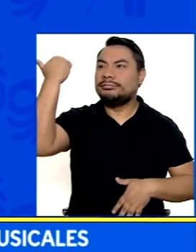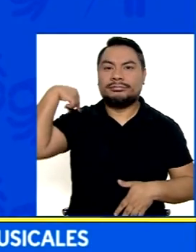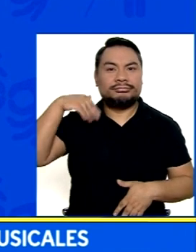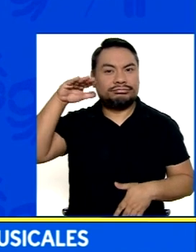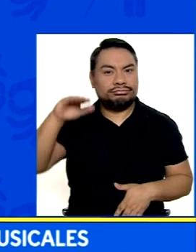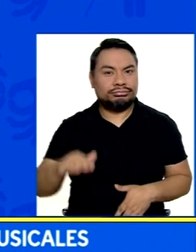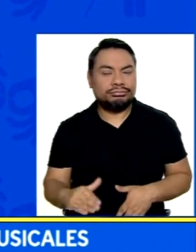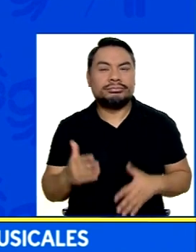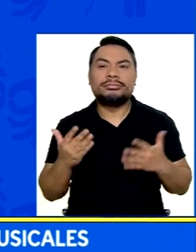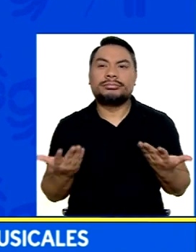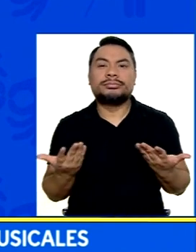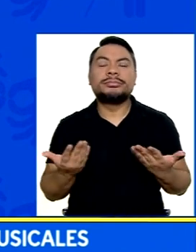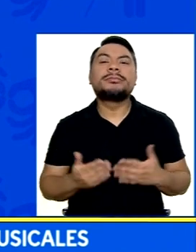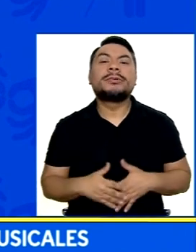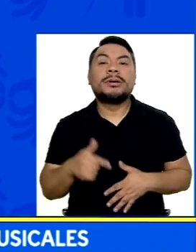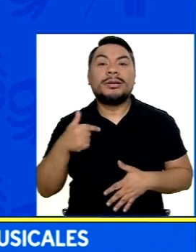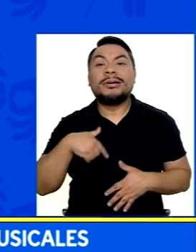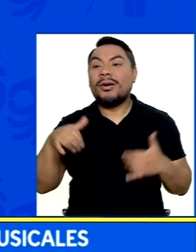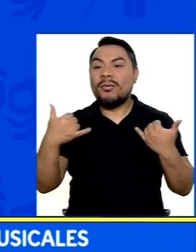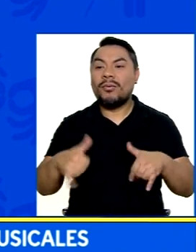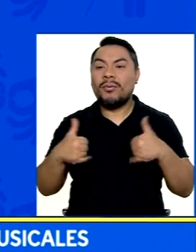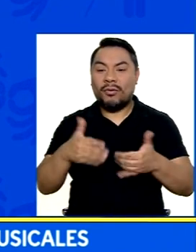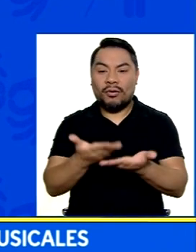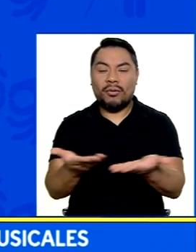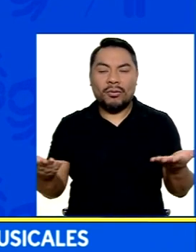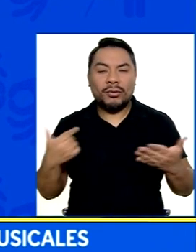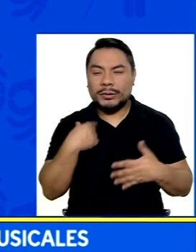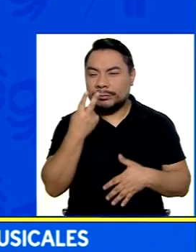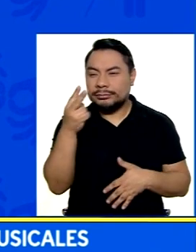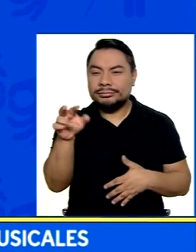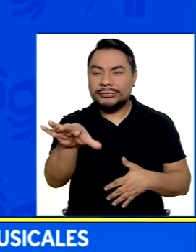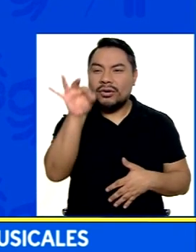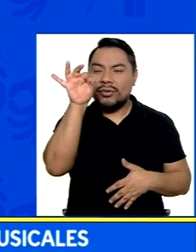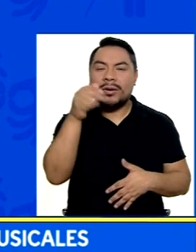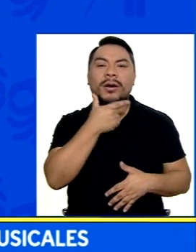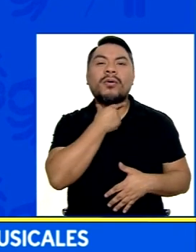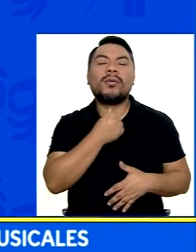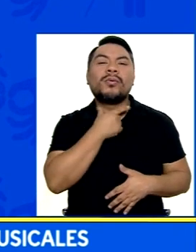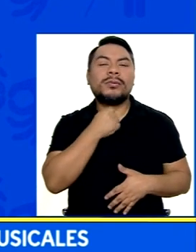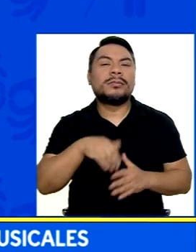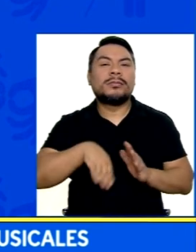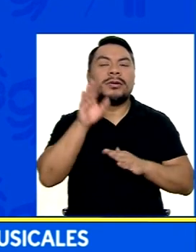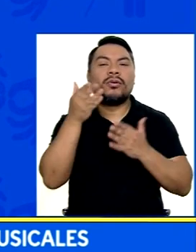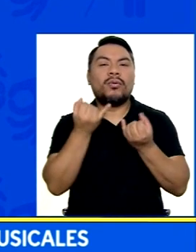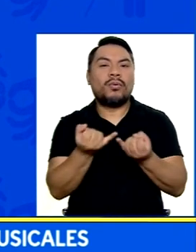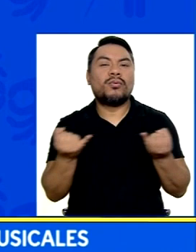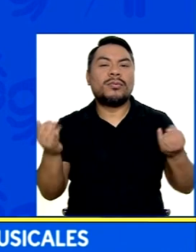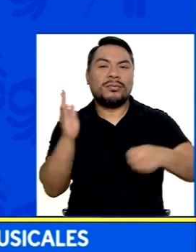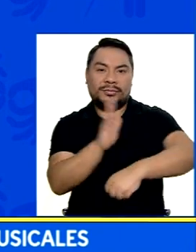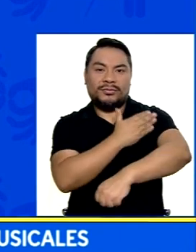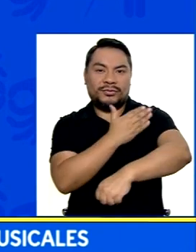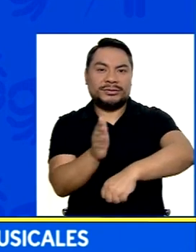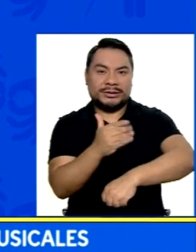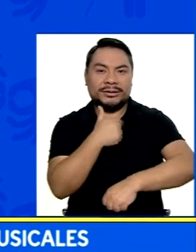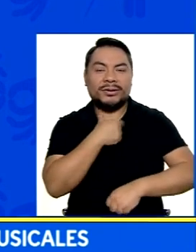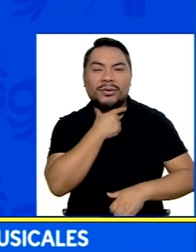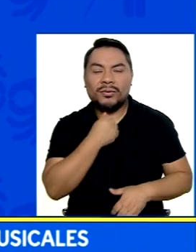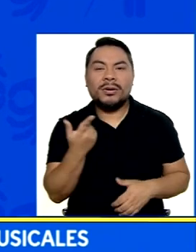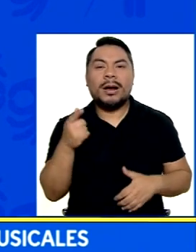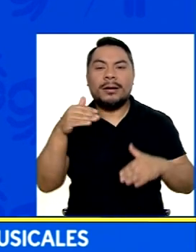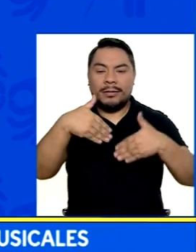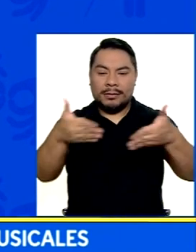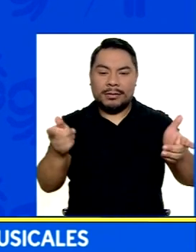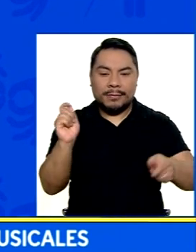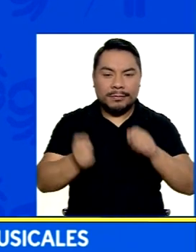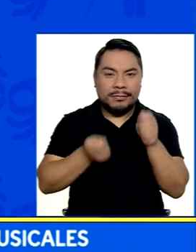Entre los juguetes De preferencia Y me gustaban Los instrumentos musicales Como